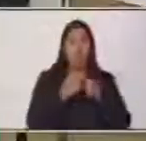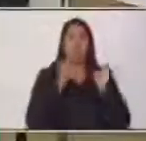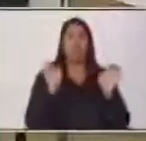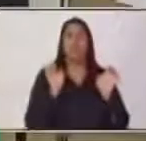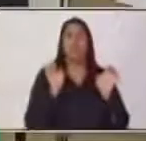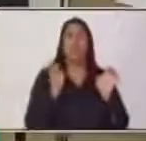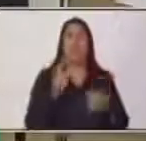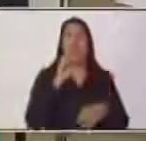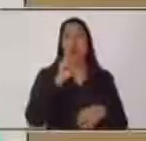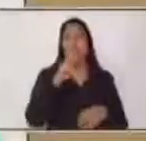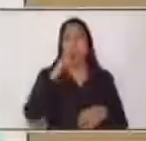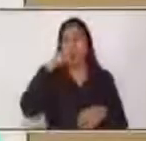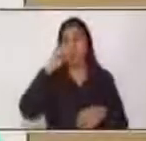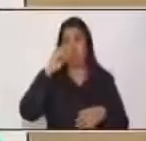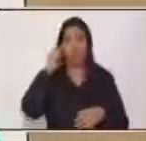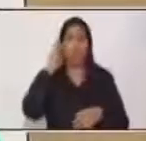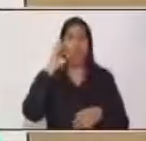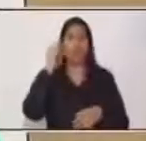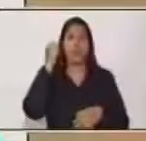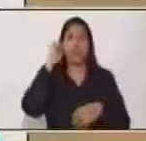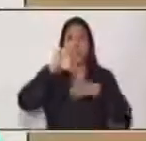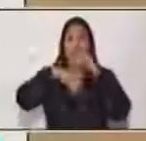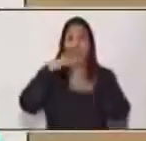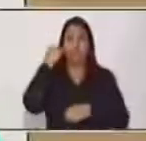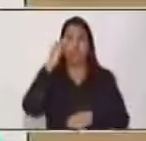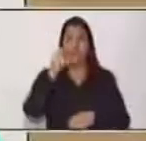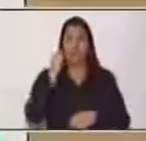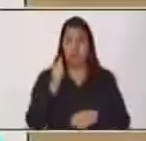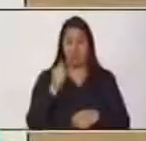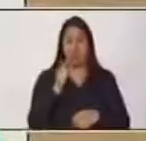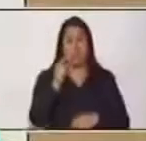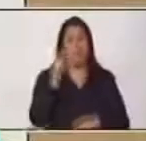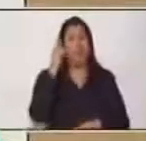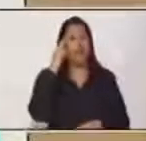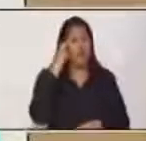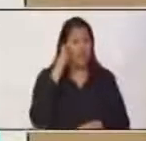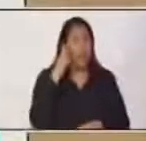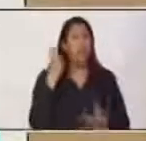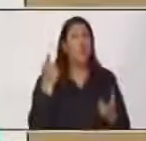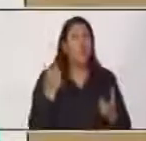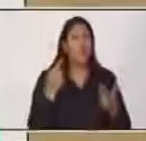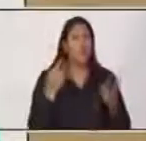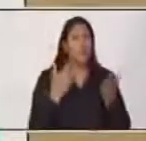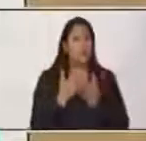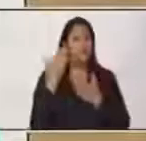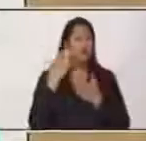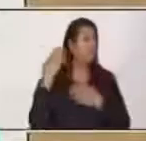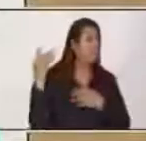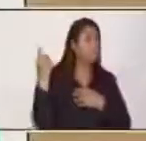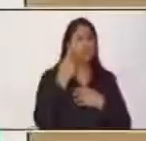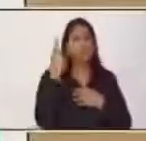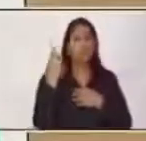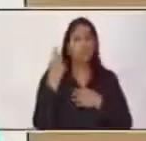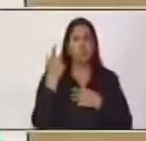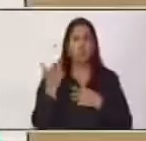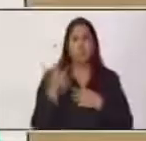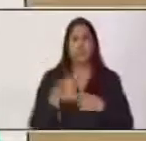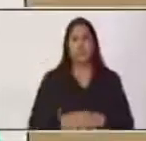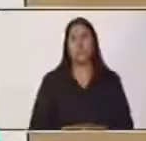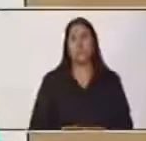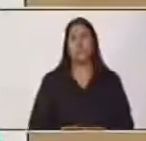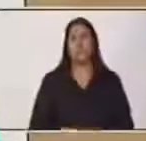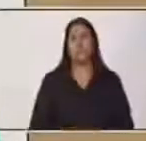correcta. Recuerde que la redacción es una rama totalmente grande. Si no poseemos una redacción correcta,